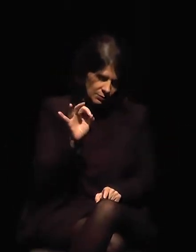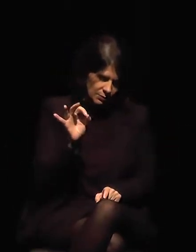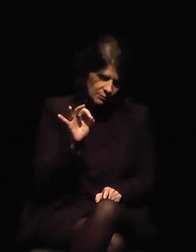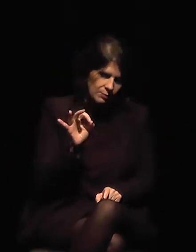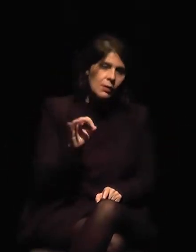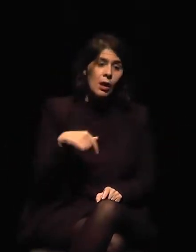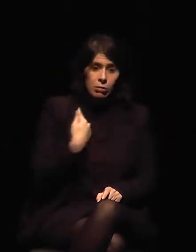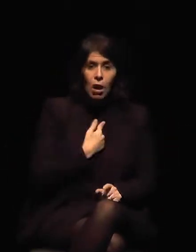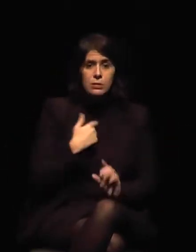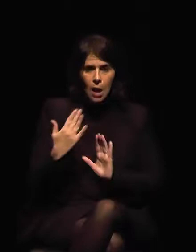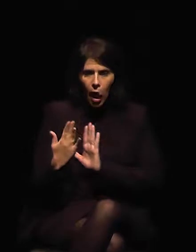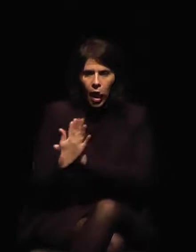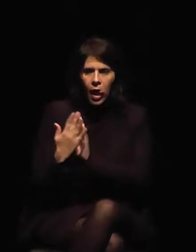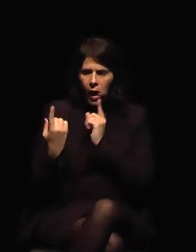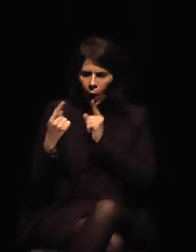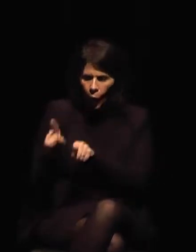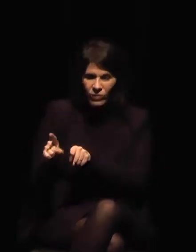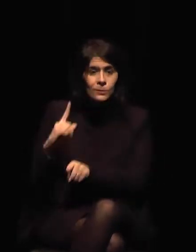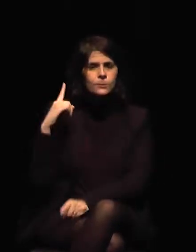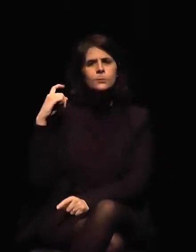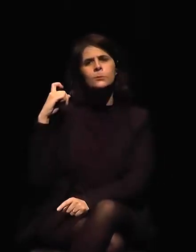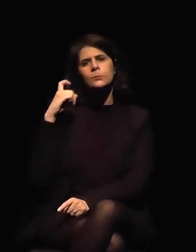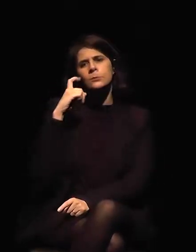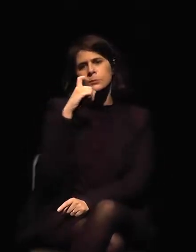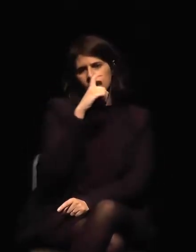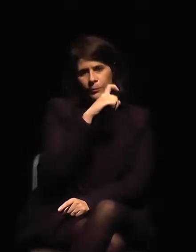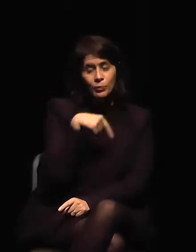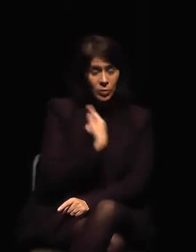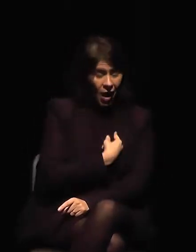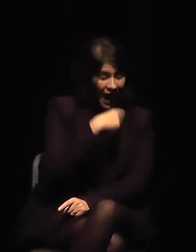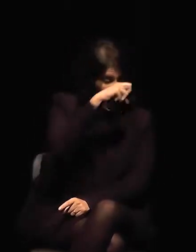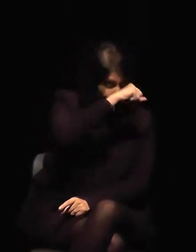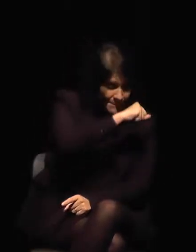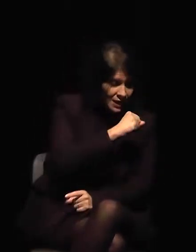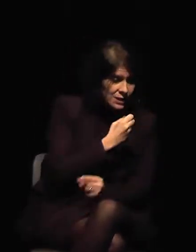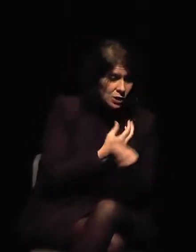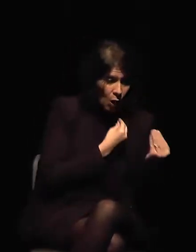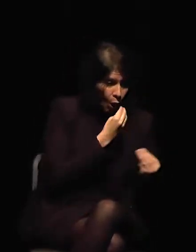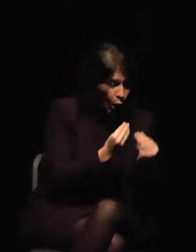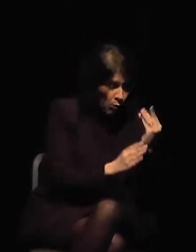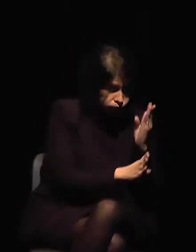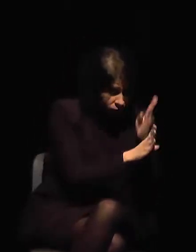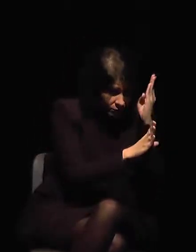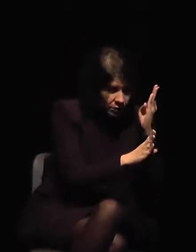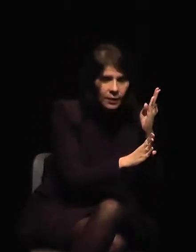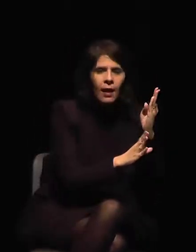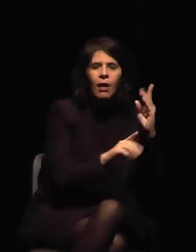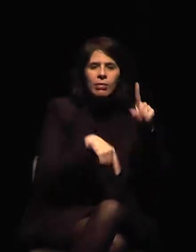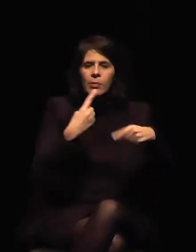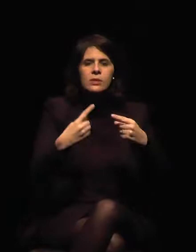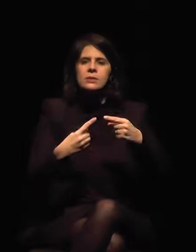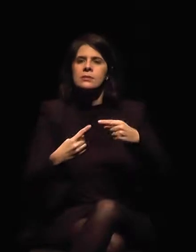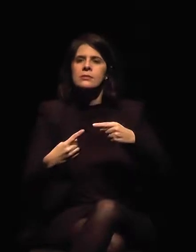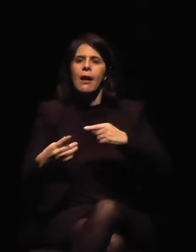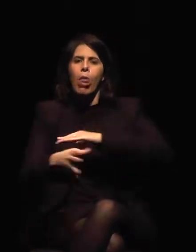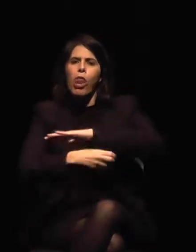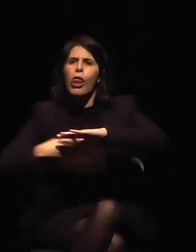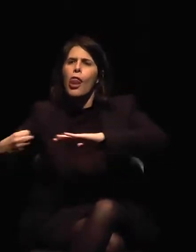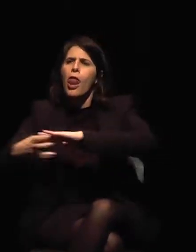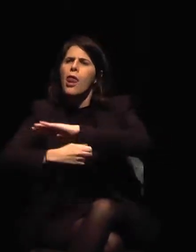Entonces, cuanto más incautamos, más crece el mercado y actuamos con inteligencia tratando de